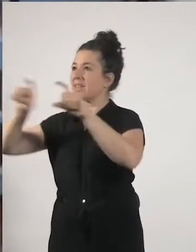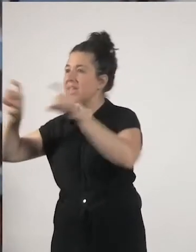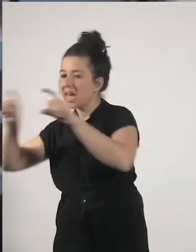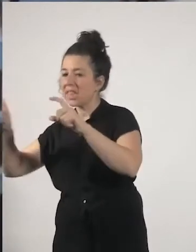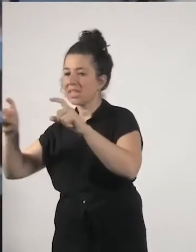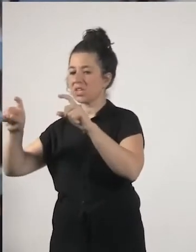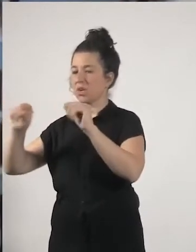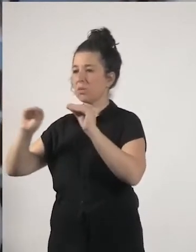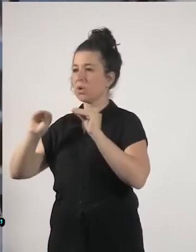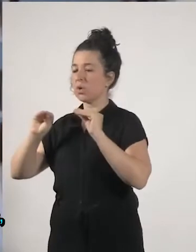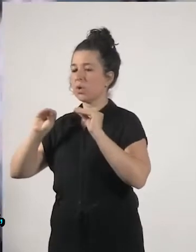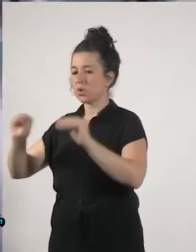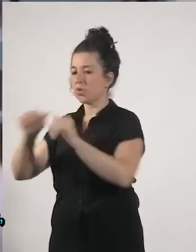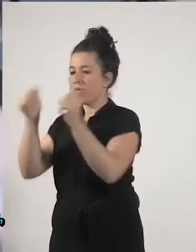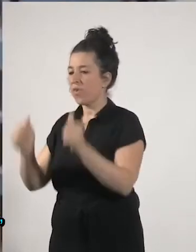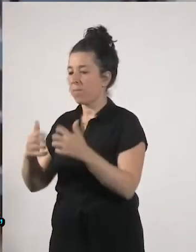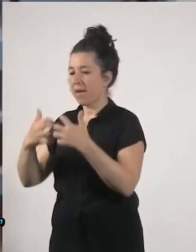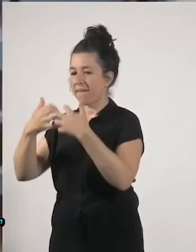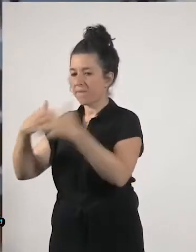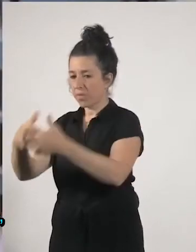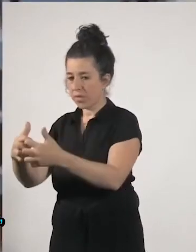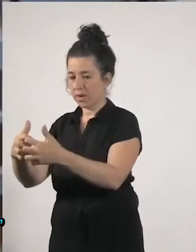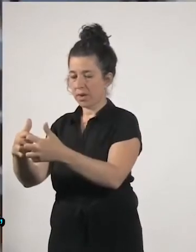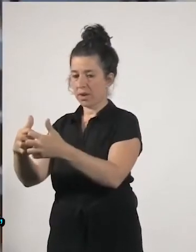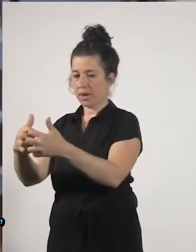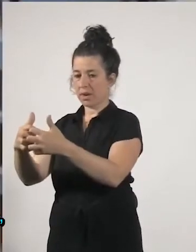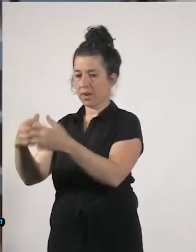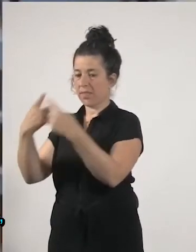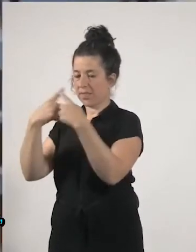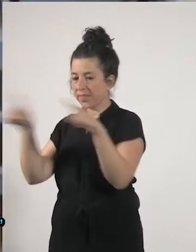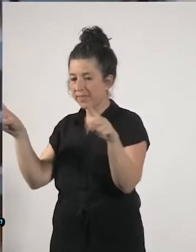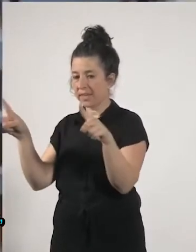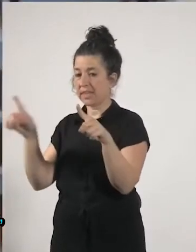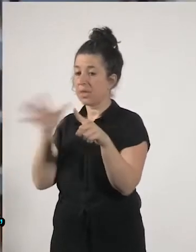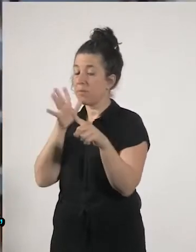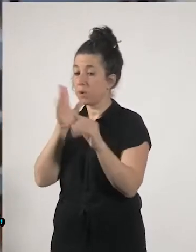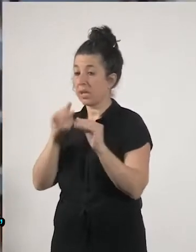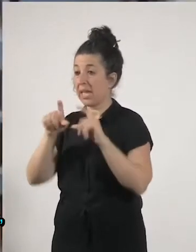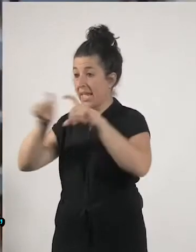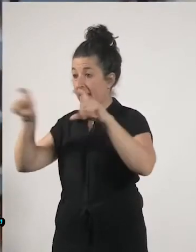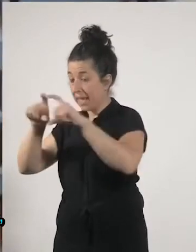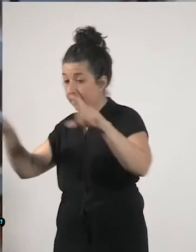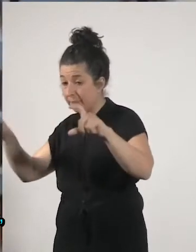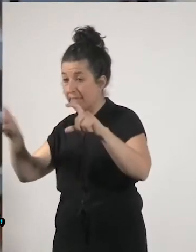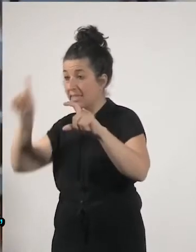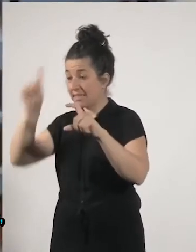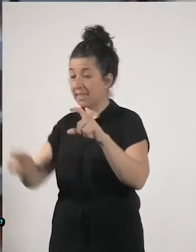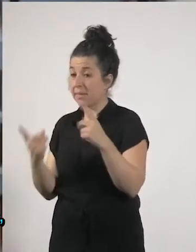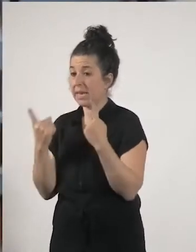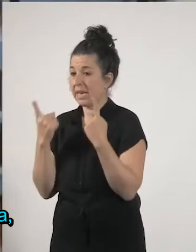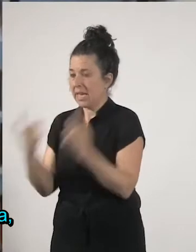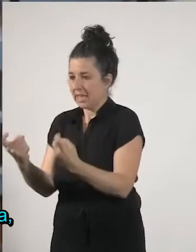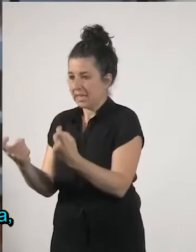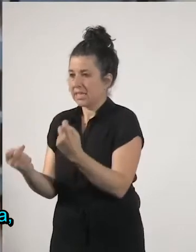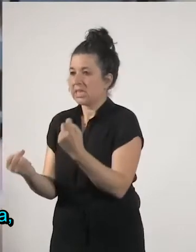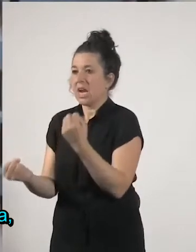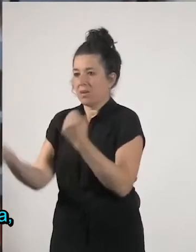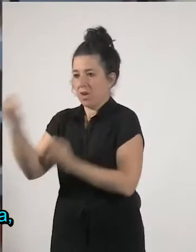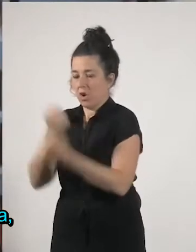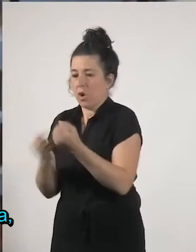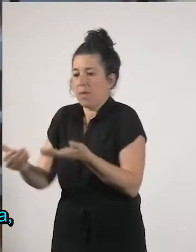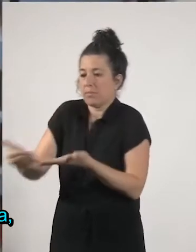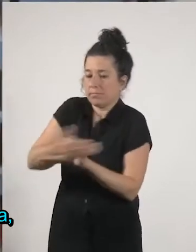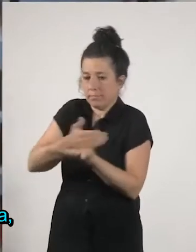que también necesitan digamos rentabilidad económica pero que la